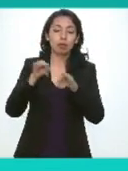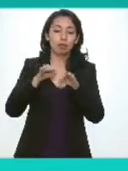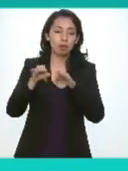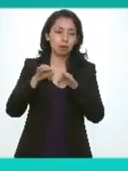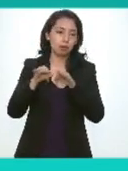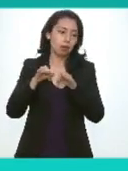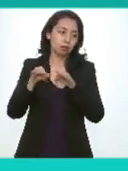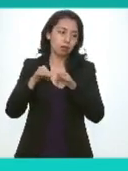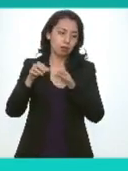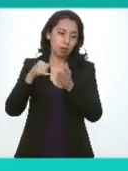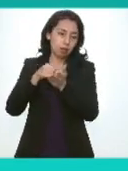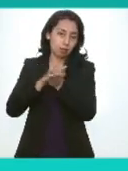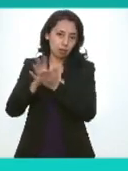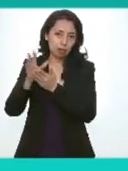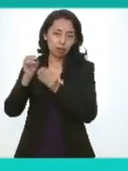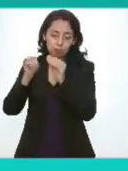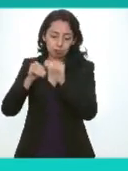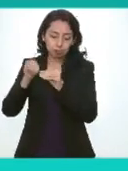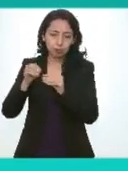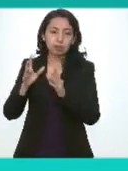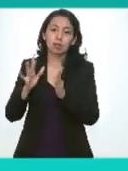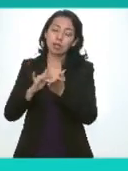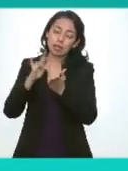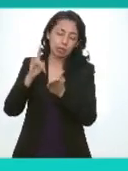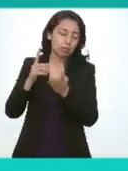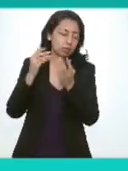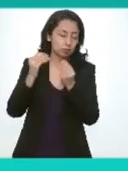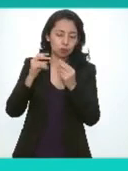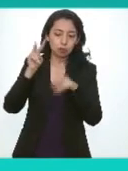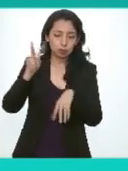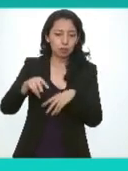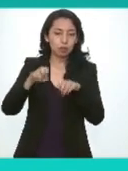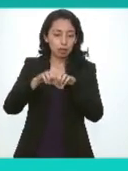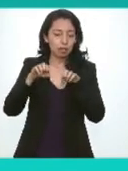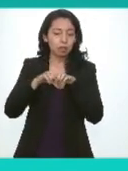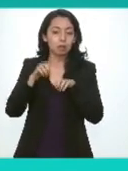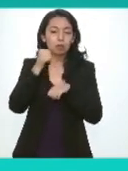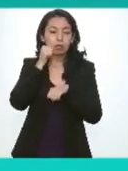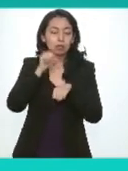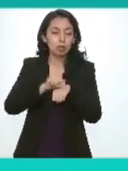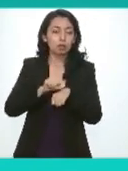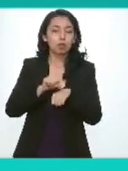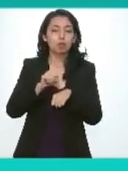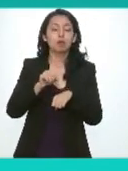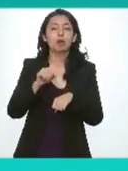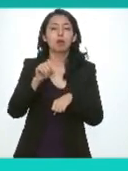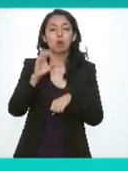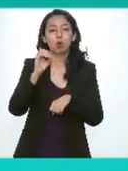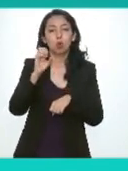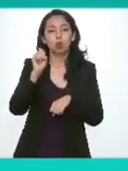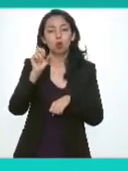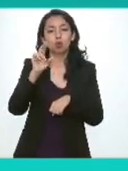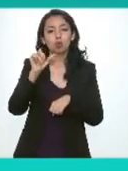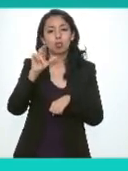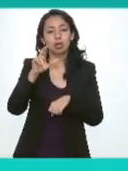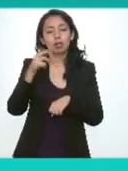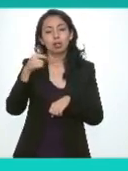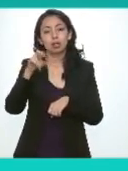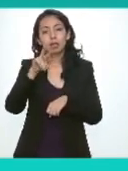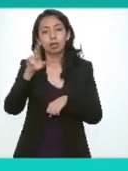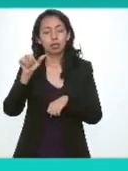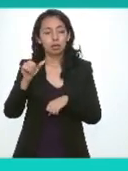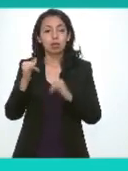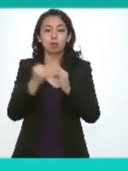editorial aquí agradecemos muchísimo al equipo del secretario ejecutivo Oscar Guerra y a la comisionada